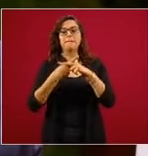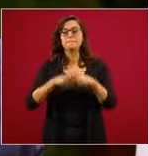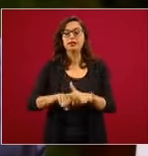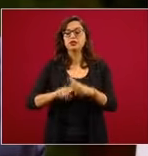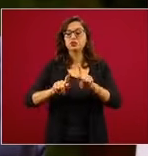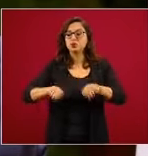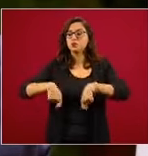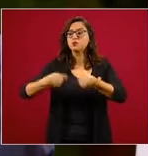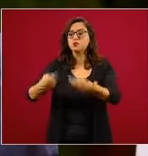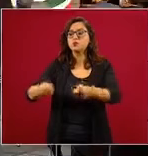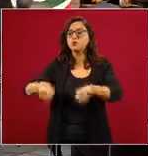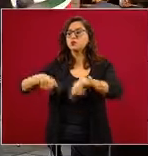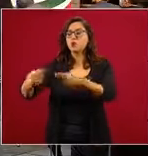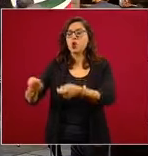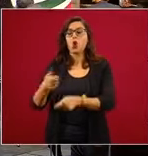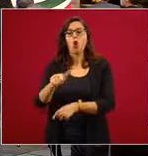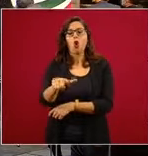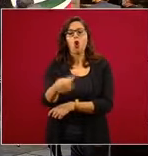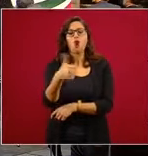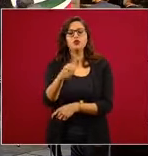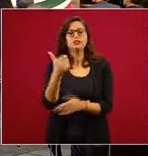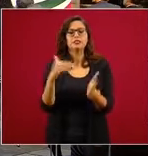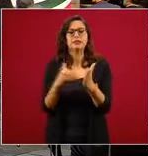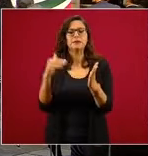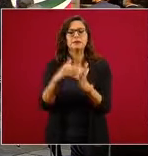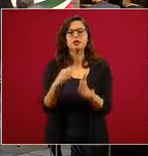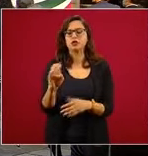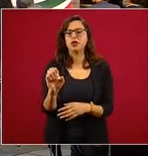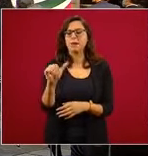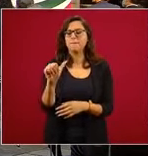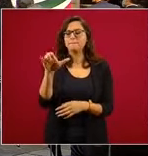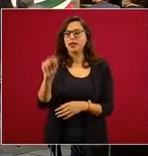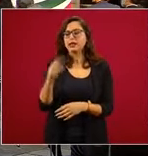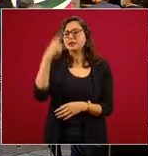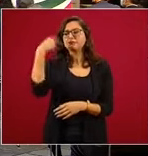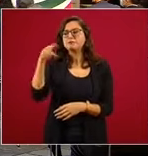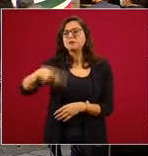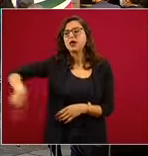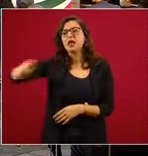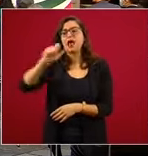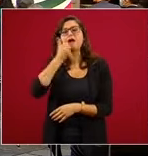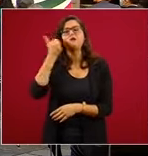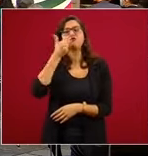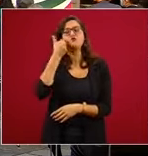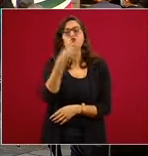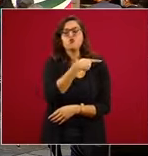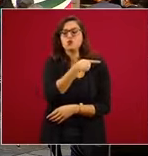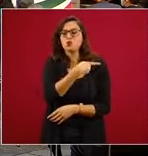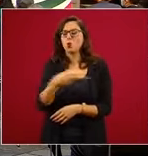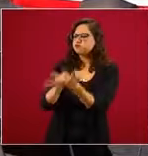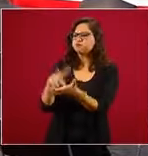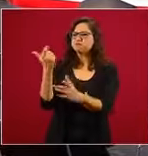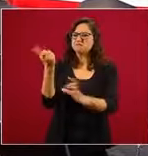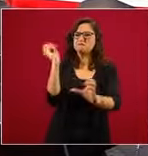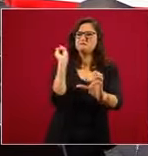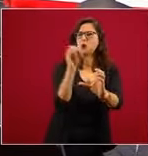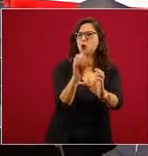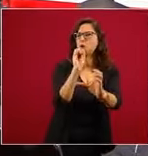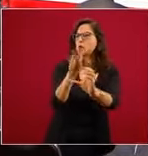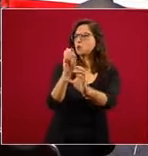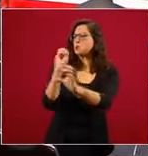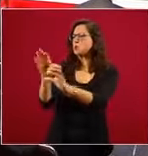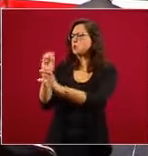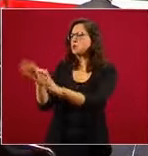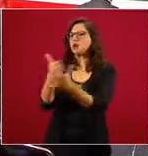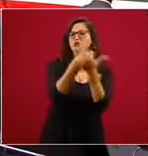millones de becas para alumnas y alumnos pobres de todos los niveles escolares. A